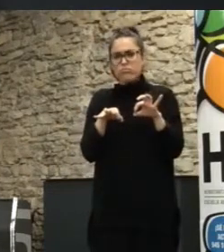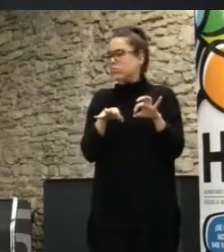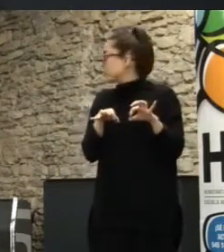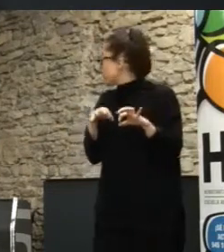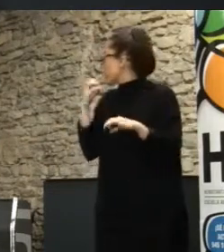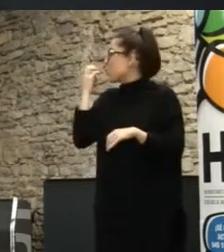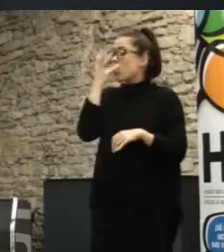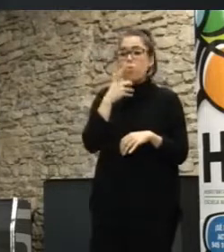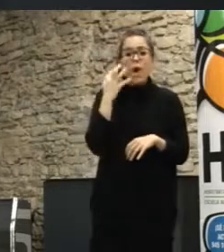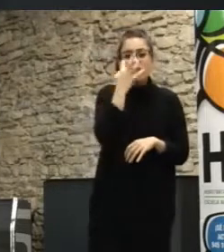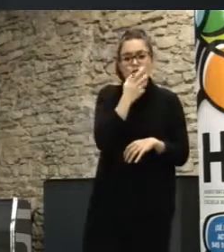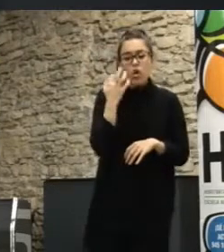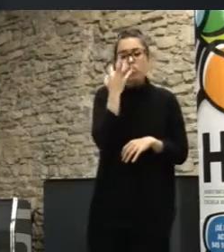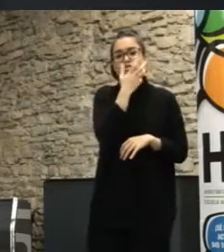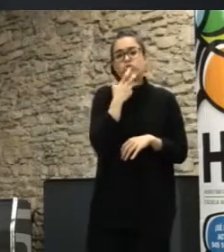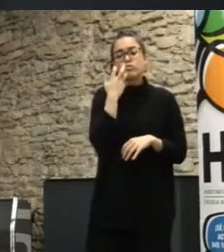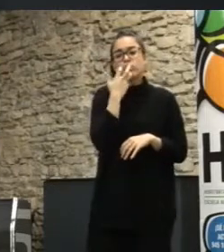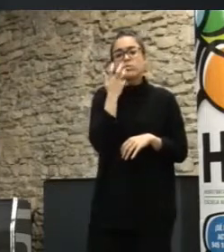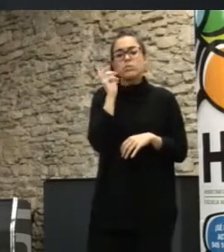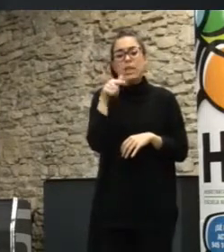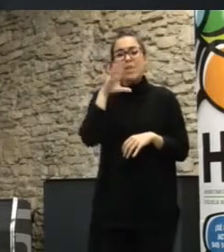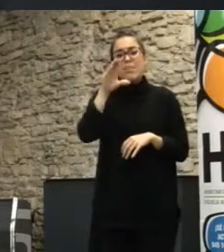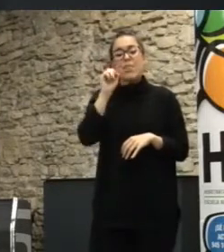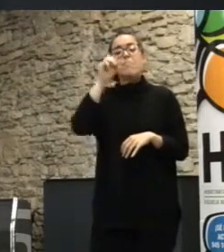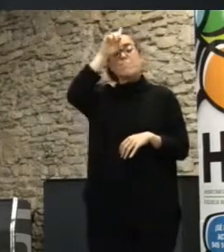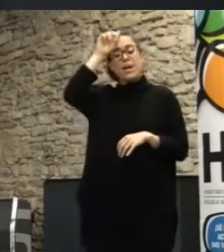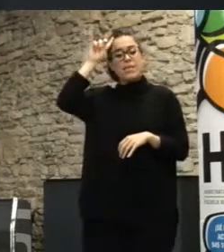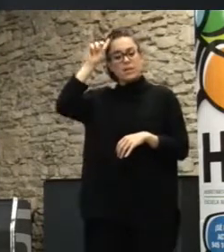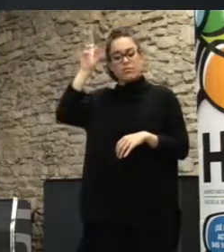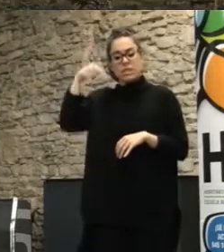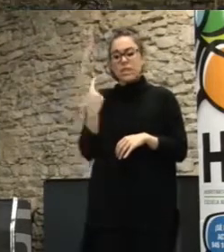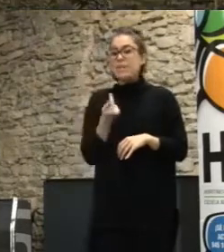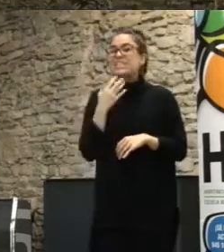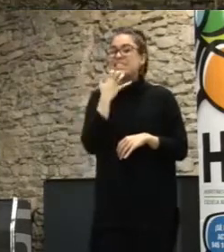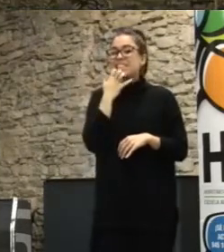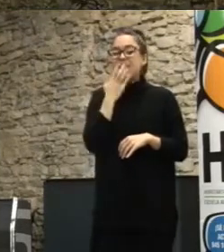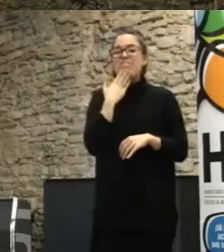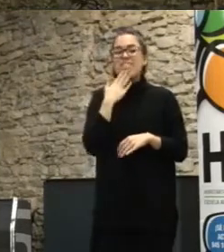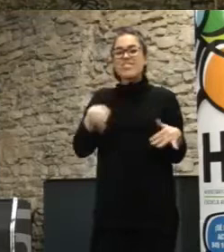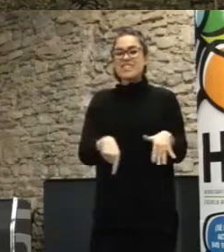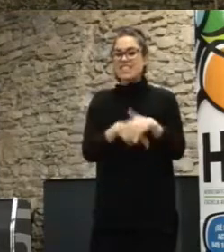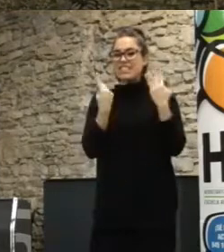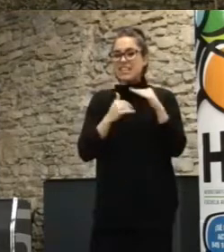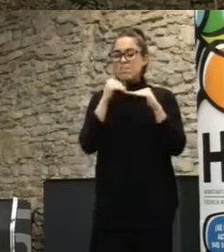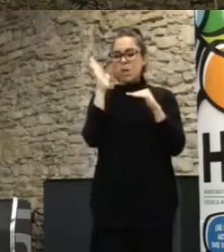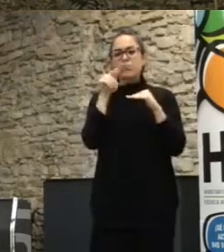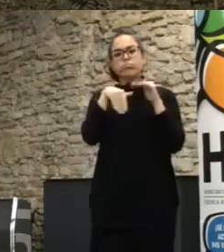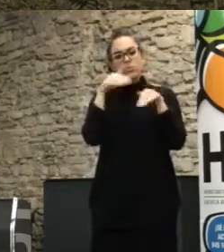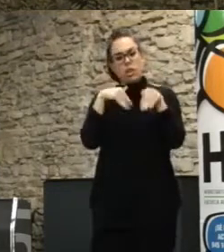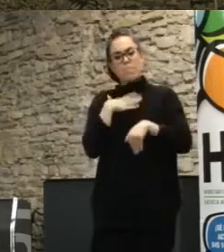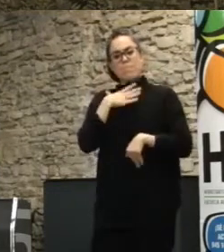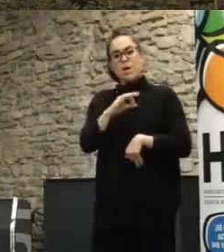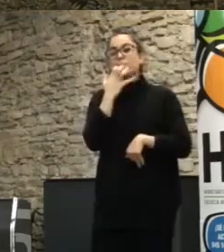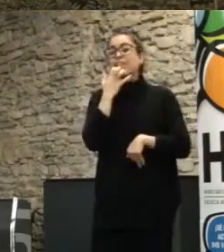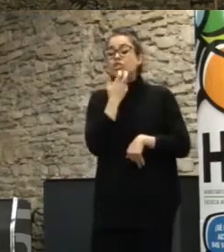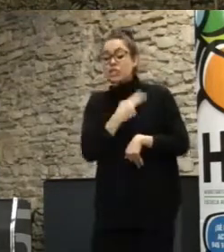facilitadores, con, en el DECIDE Madrid pueden votar por encima de los 16 años, pero los niños pueden proponer y la verdad es